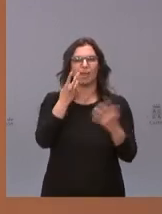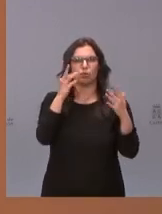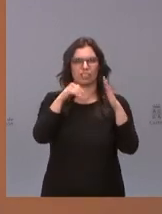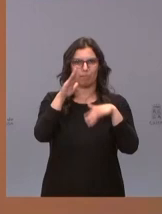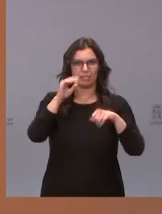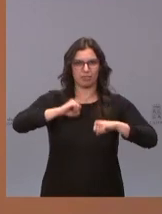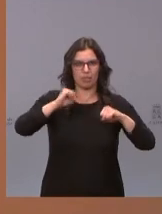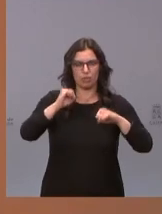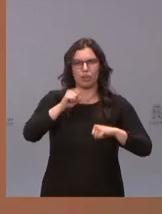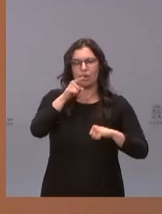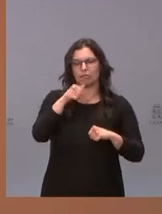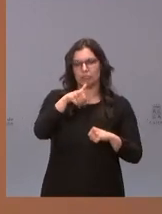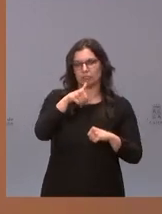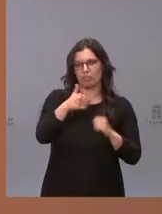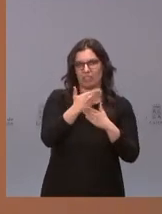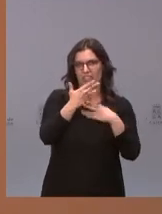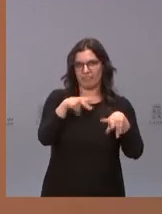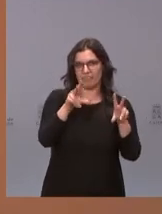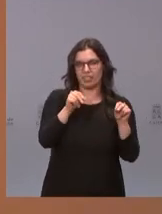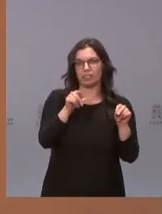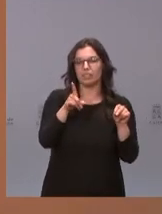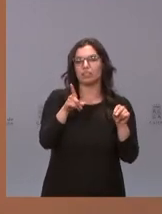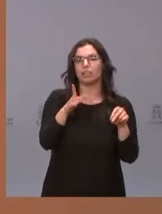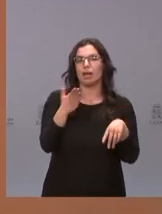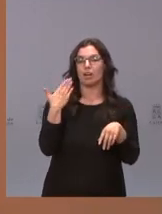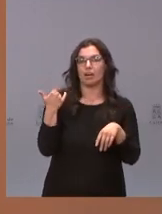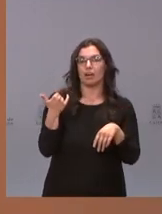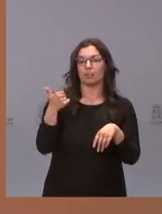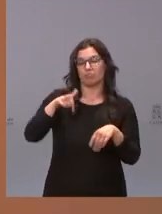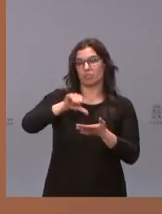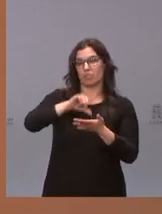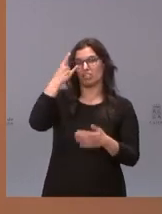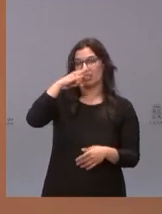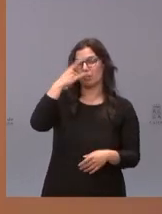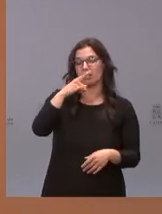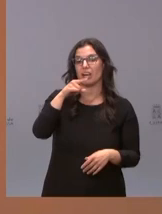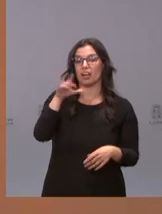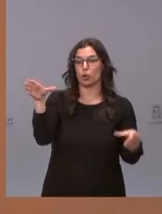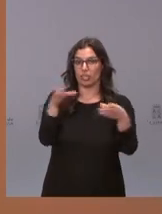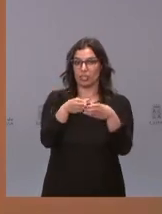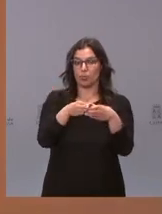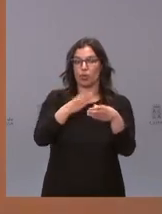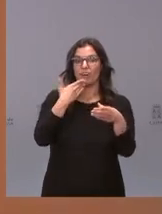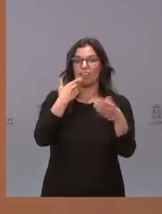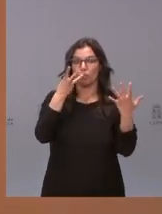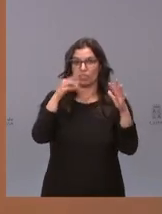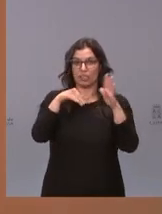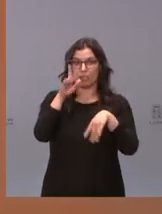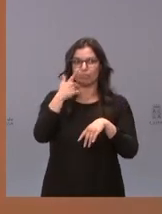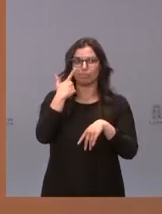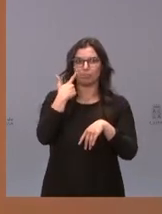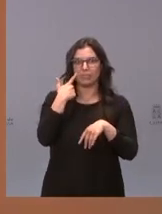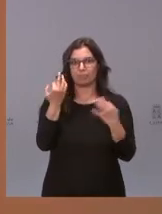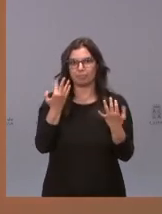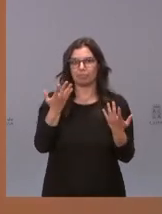será en cuestión de días aquí en Salamanca capital la verdad es que este colectivo está muy pendiente